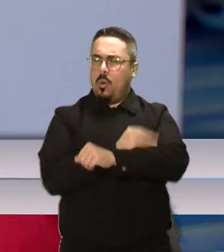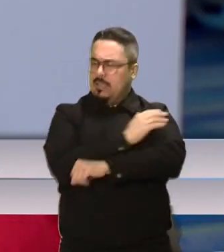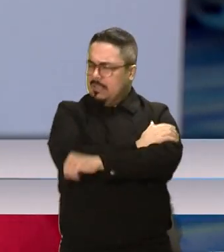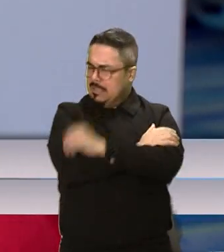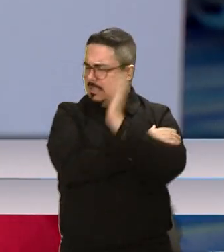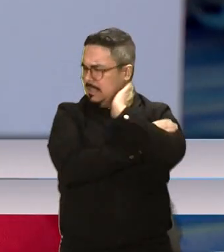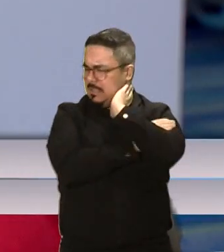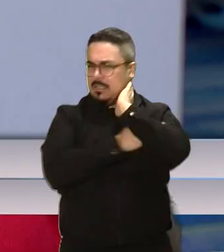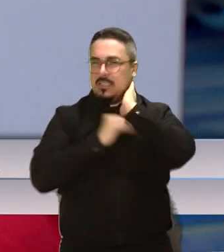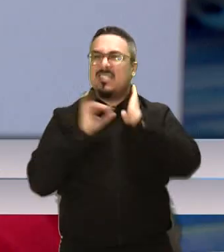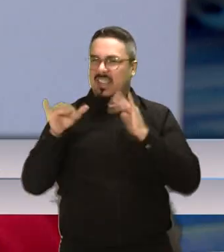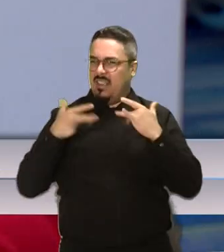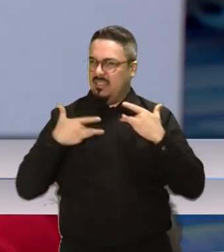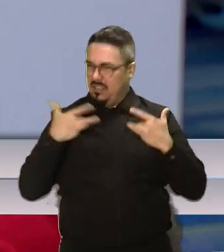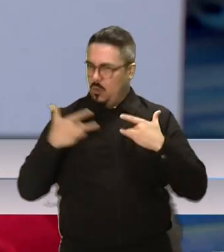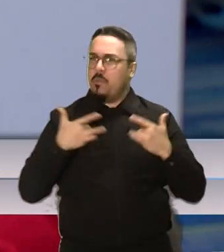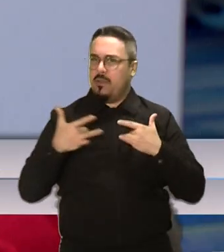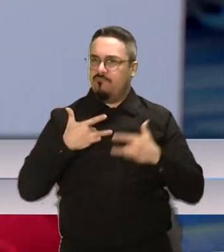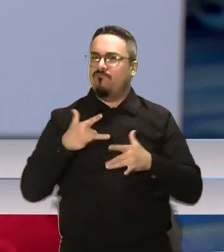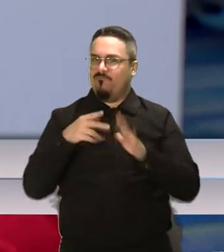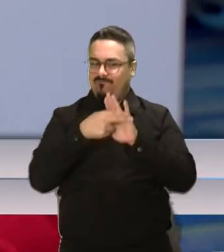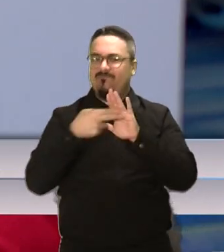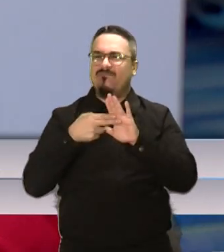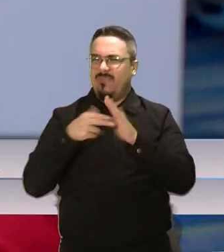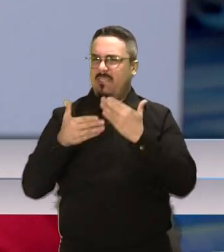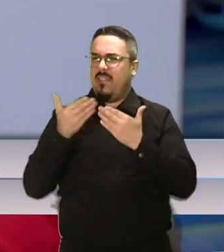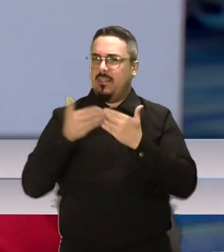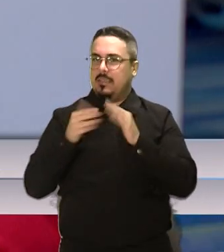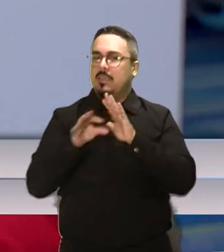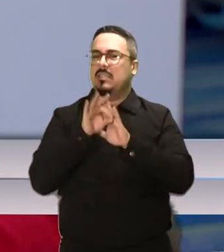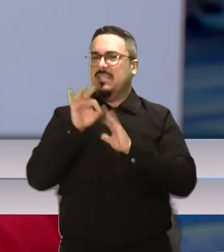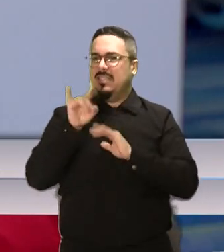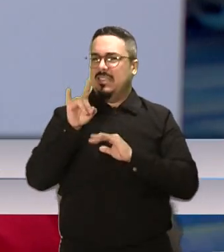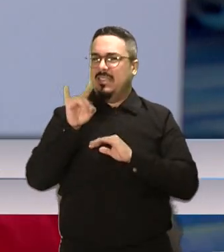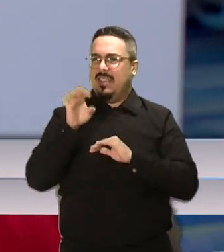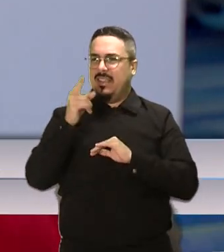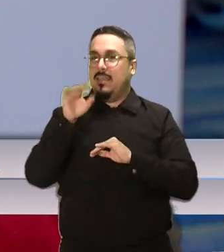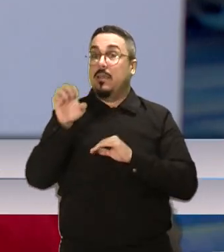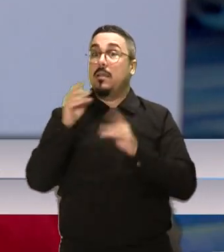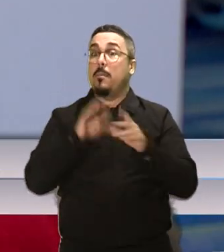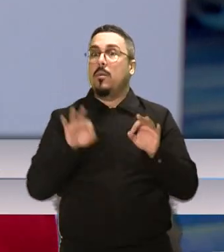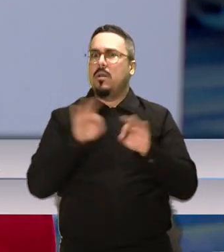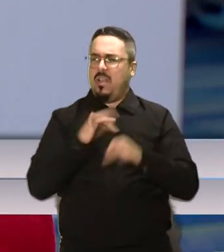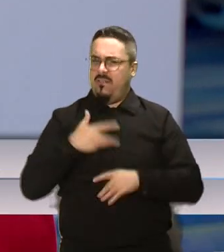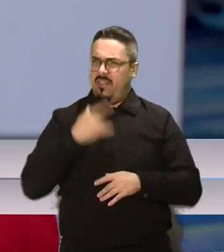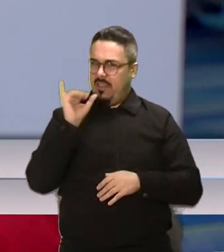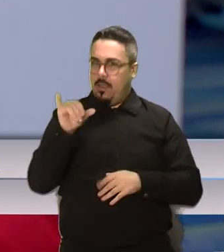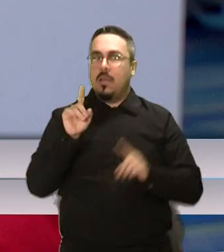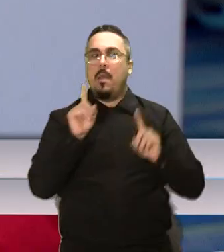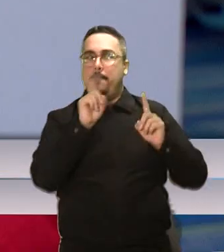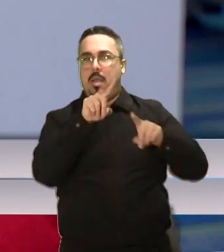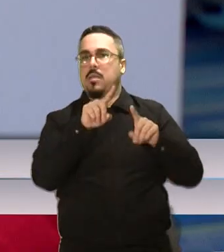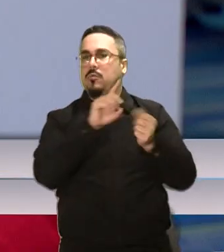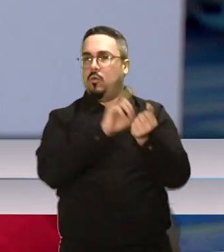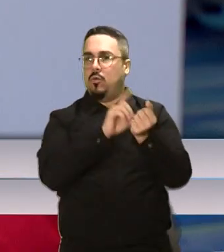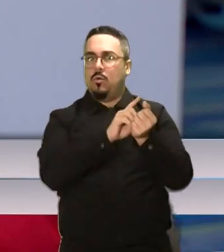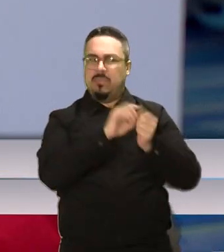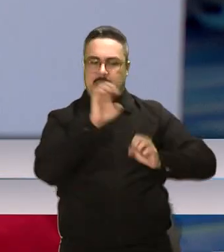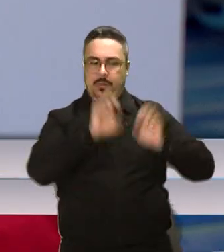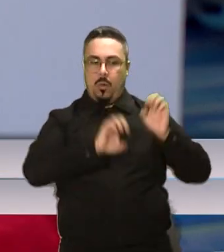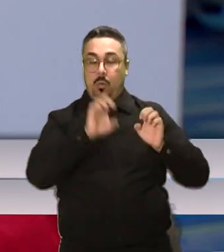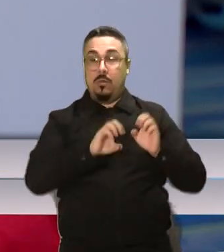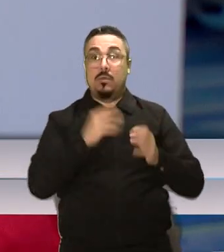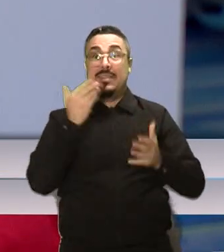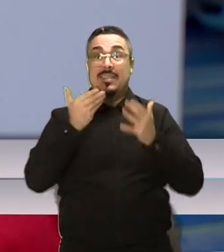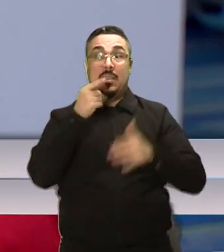clásicos de dengue. Así que es importante que usted acuda a que un médico lo evalúe porque si después de la fiebre usted empieza a presentar